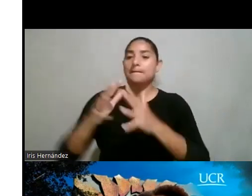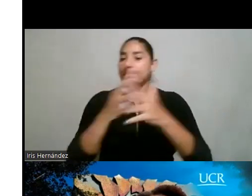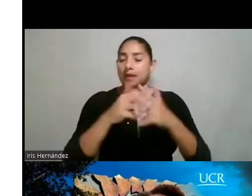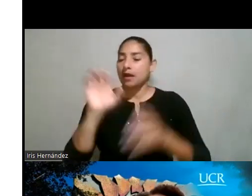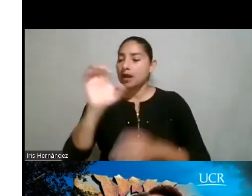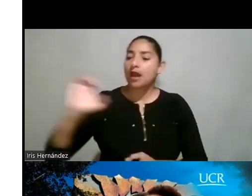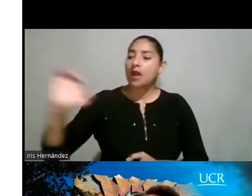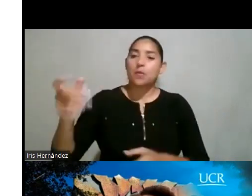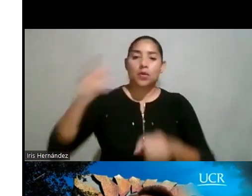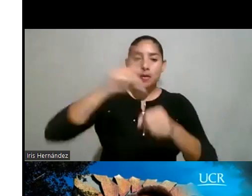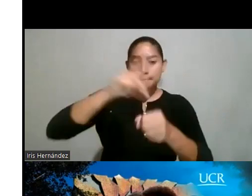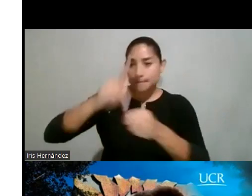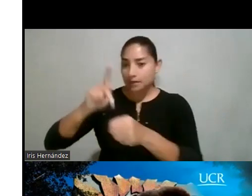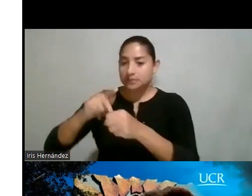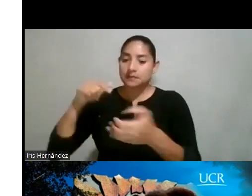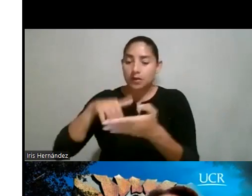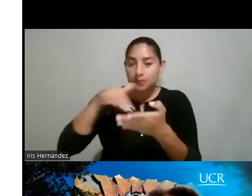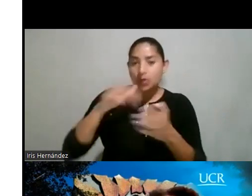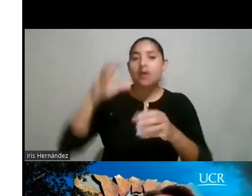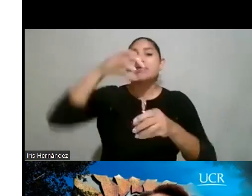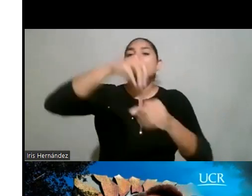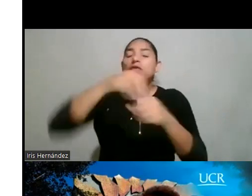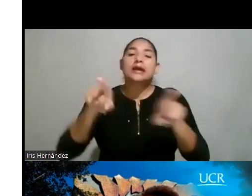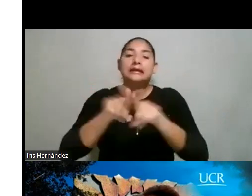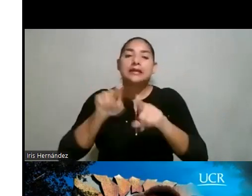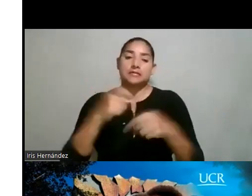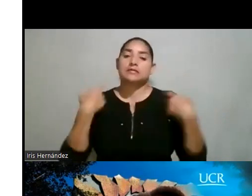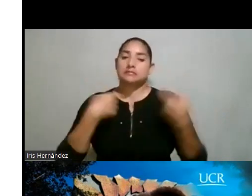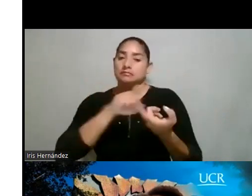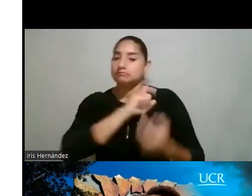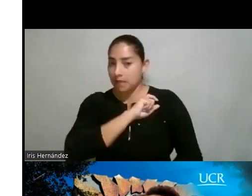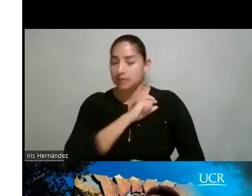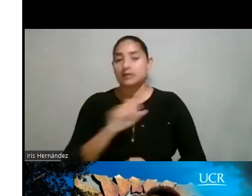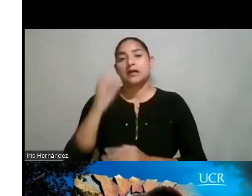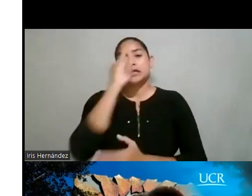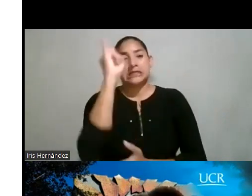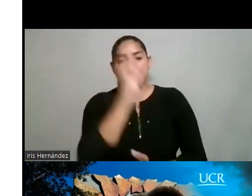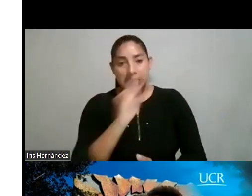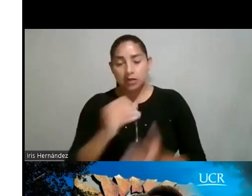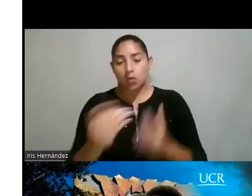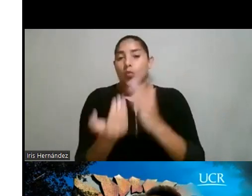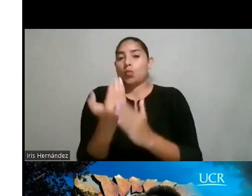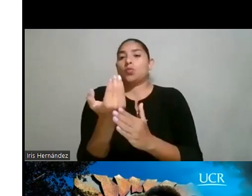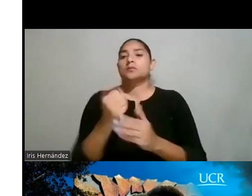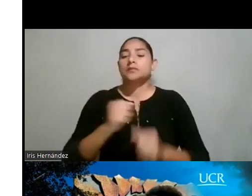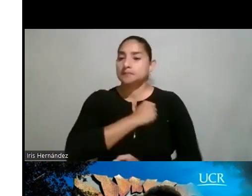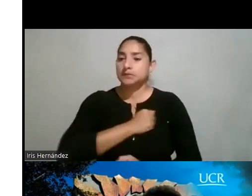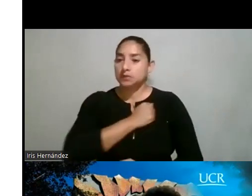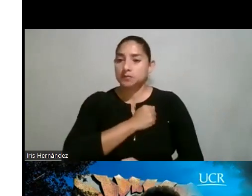participaron con nosotros en el estudio, entre los que están, bueno, España, Italia, Nueva Zelanda, eh, perdón,